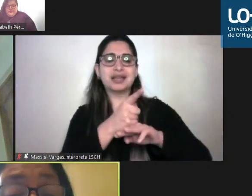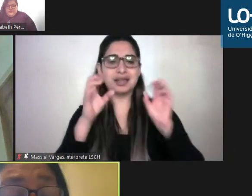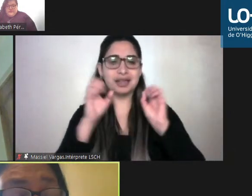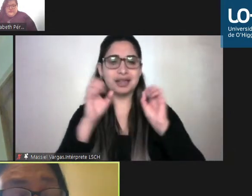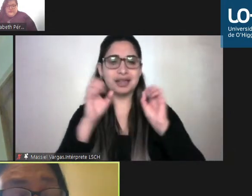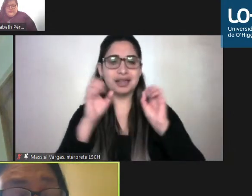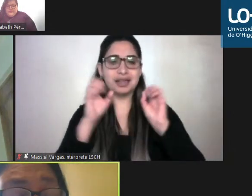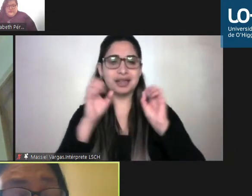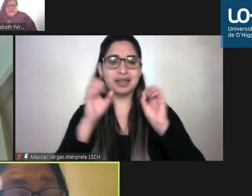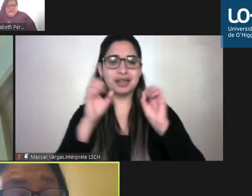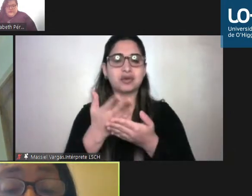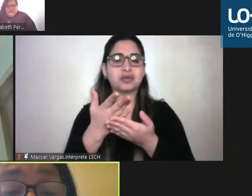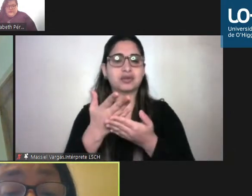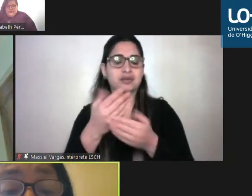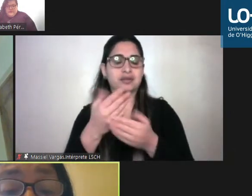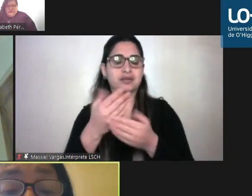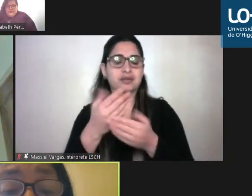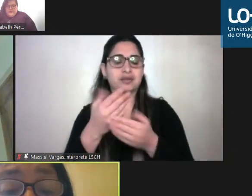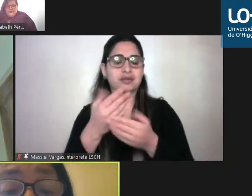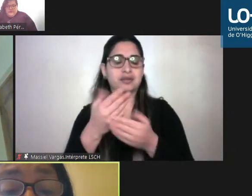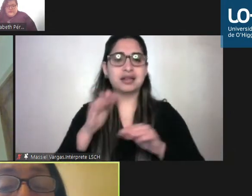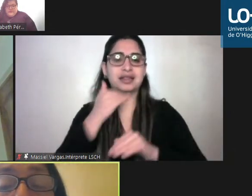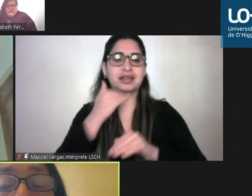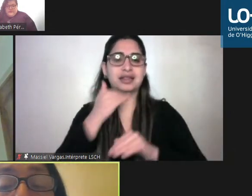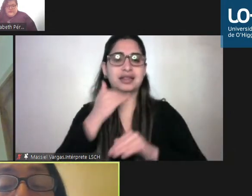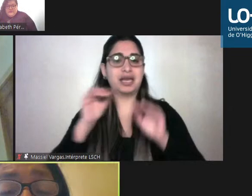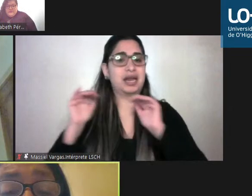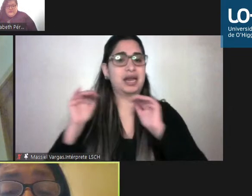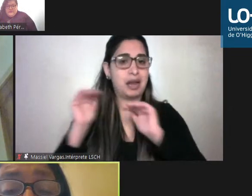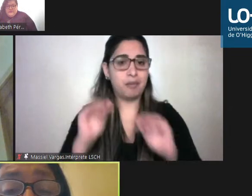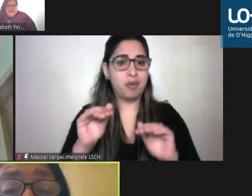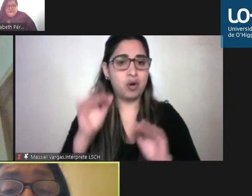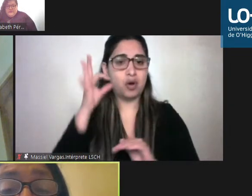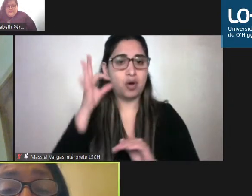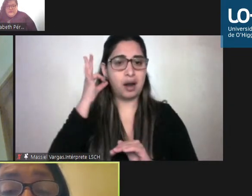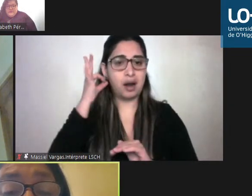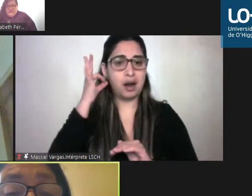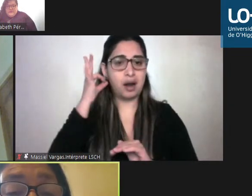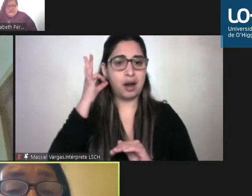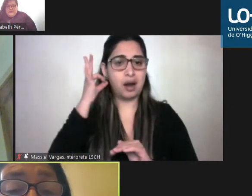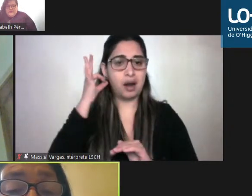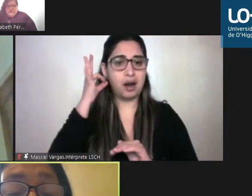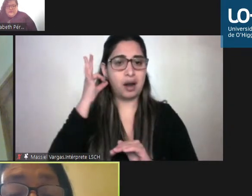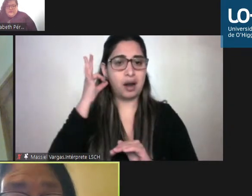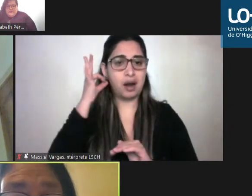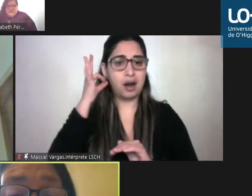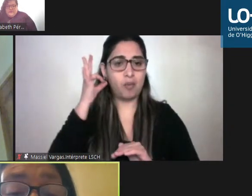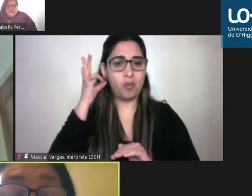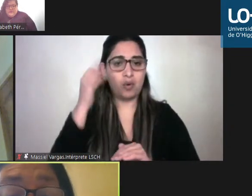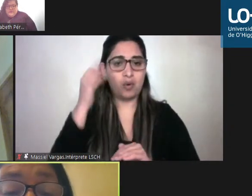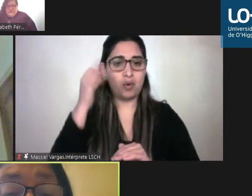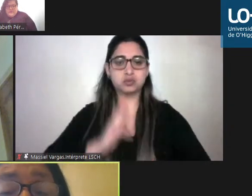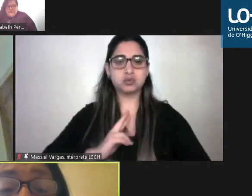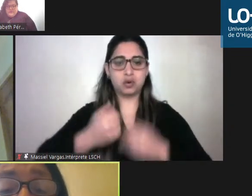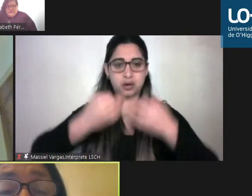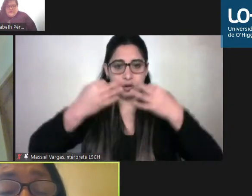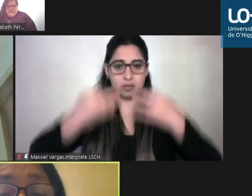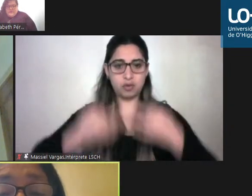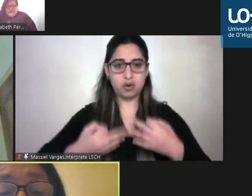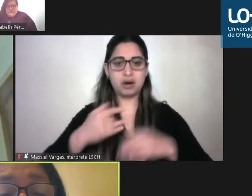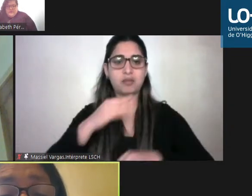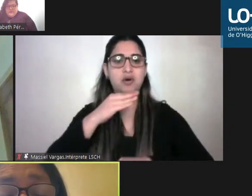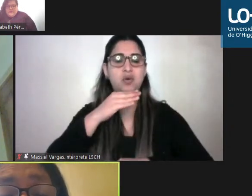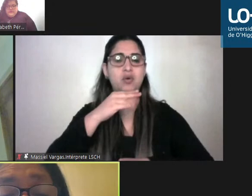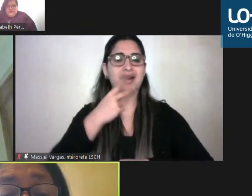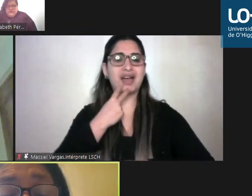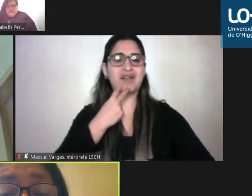apoyo a las mujeres para que tengan un posicionamiento y tengan una vida digna y